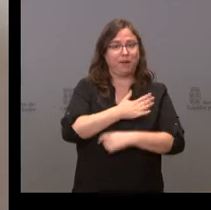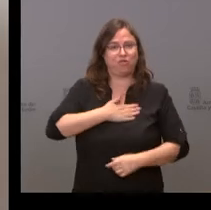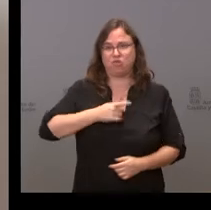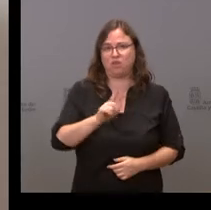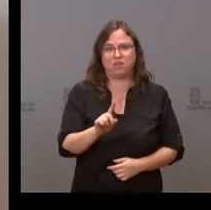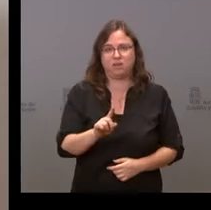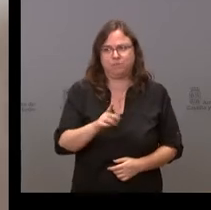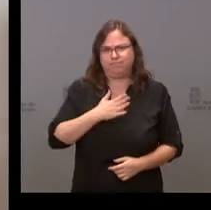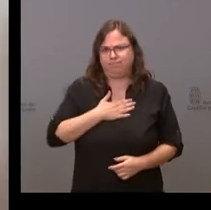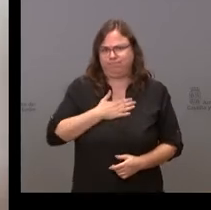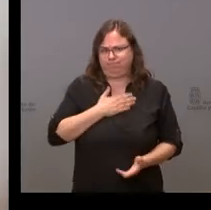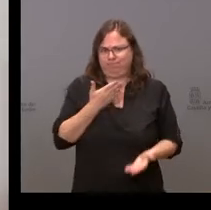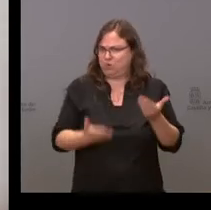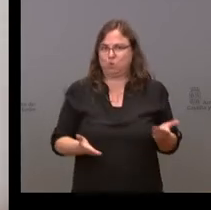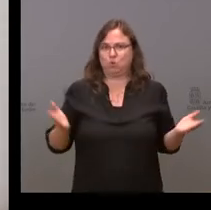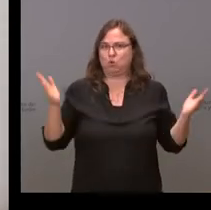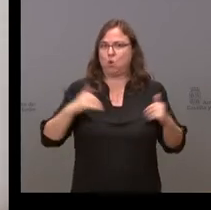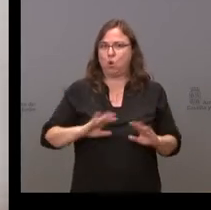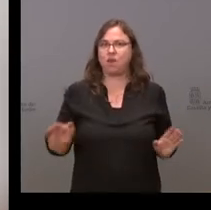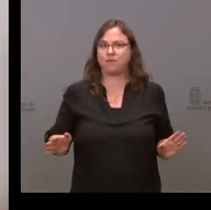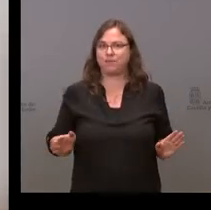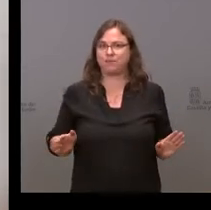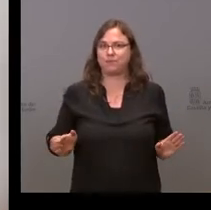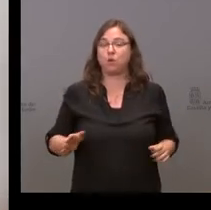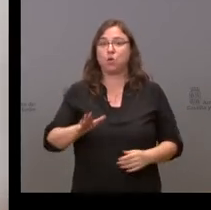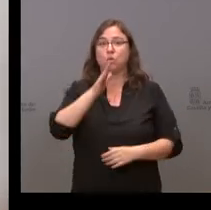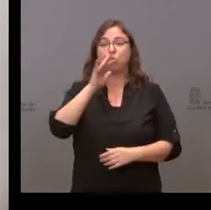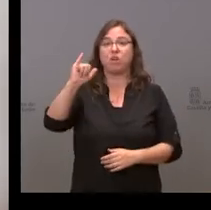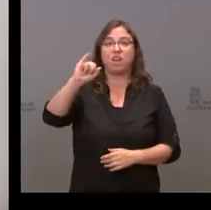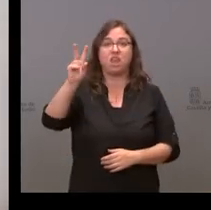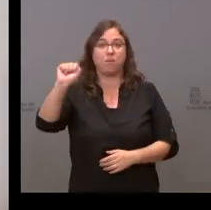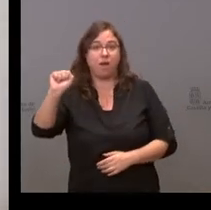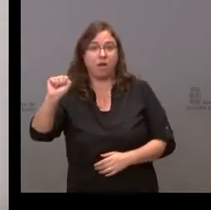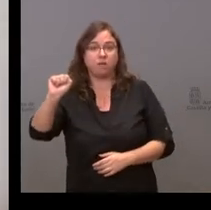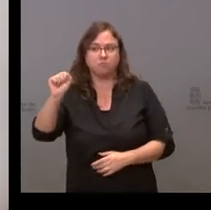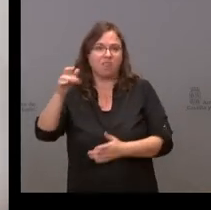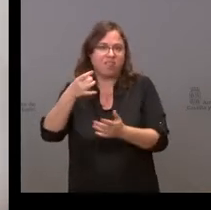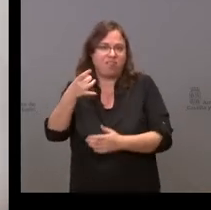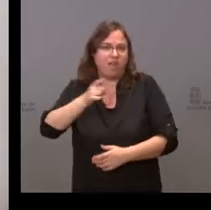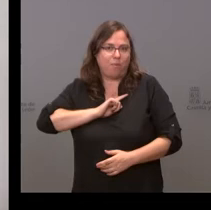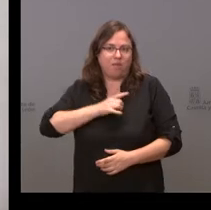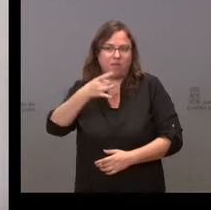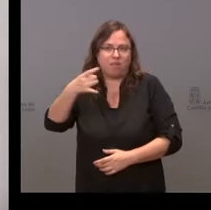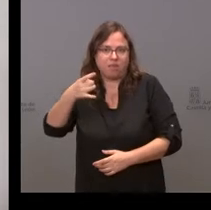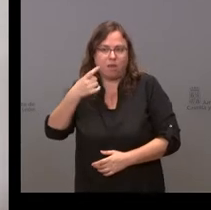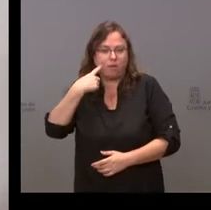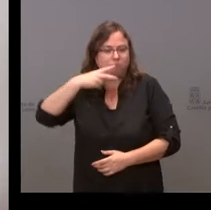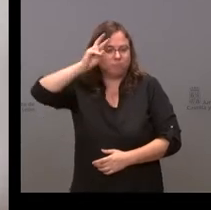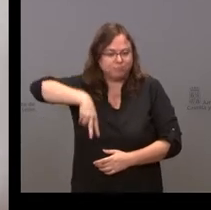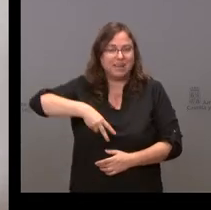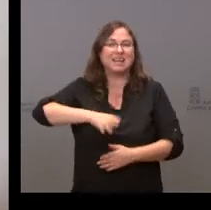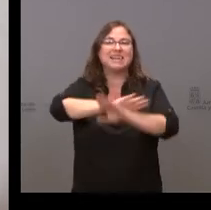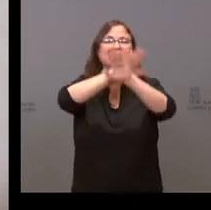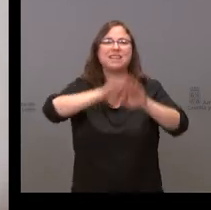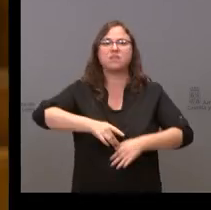parece injusto porque el IVA es algo que se nos debía y que se nos reconoce por una sentencia